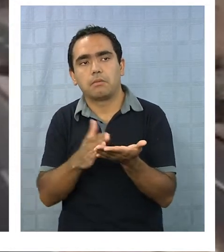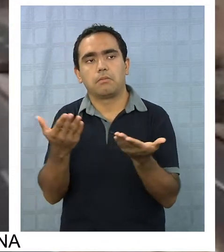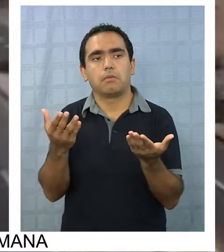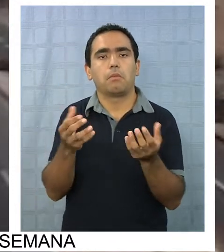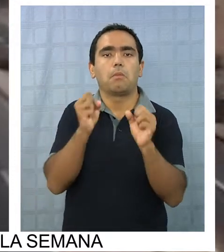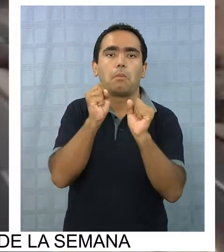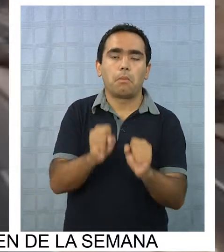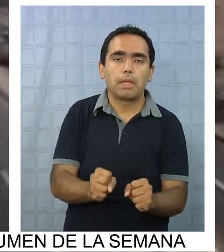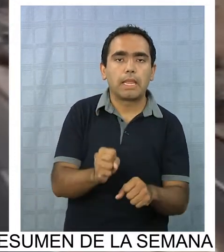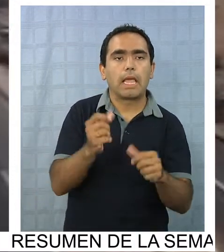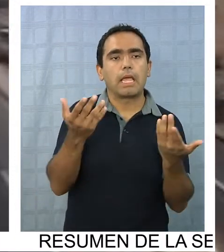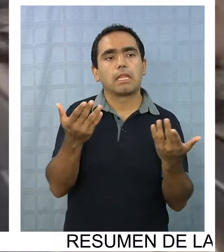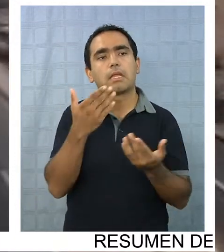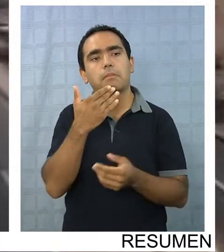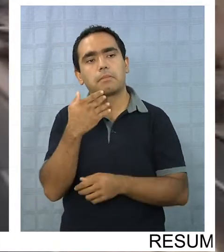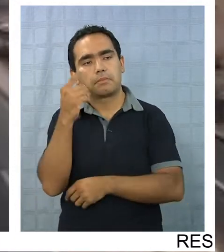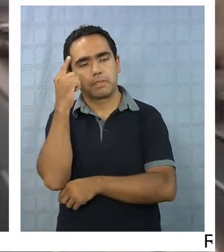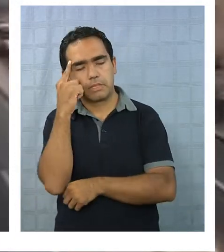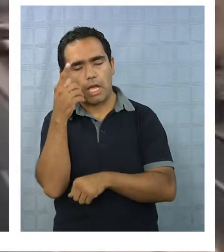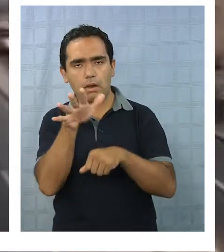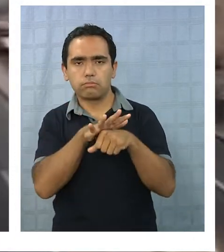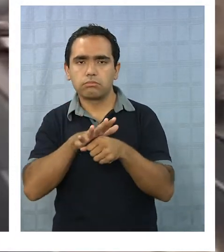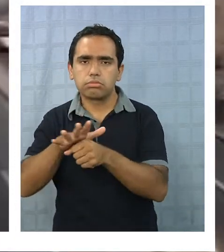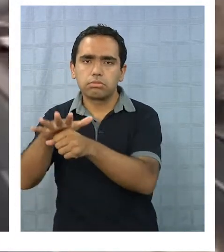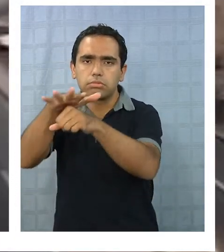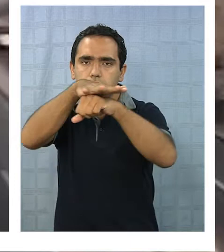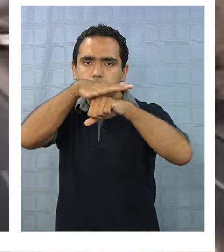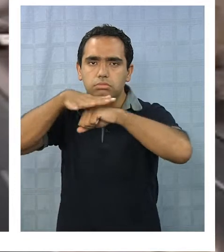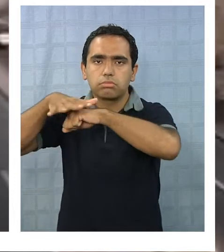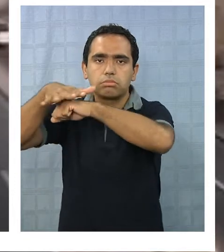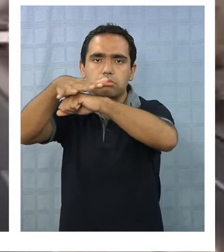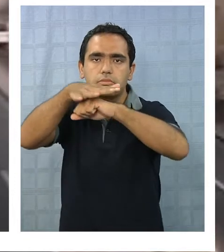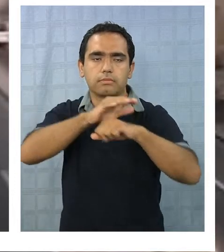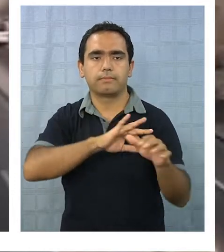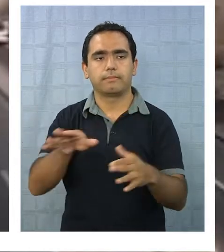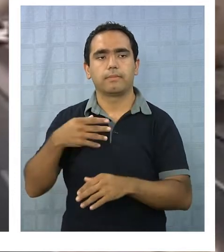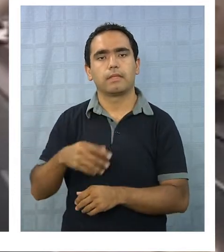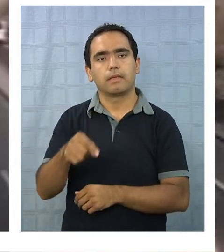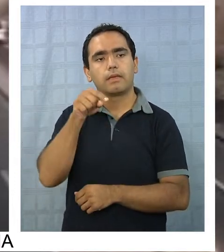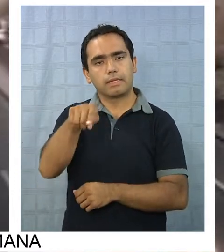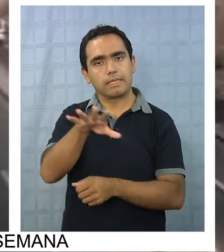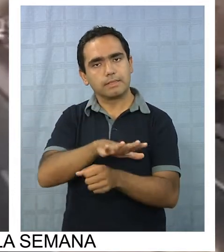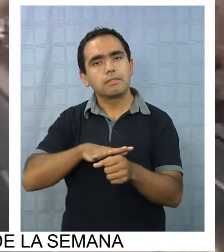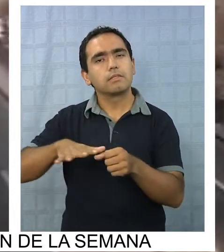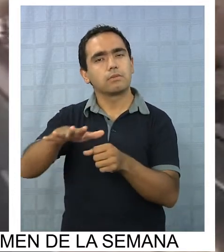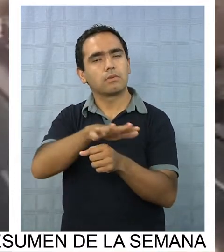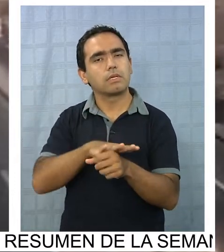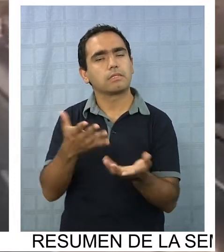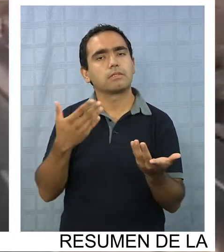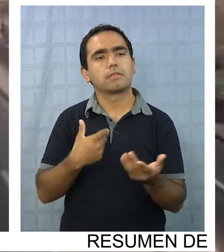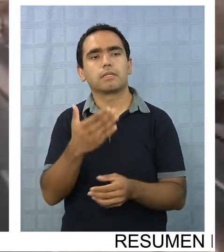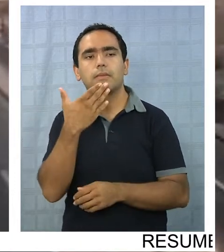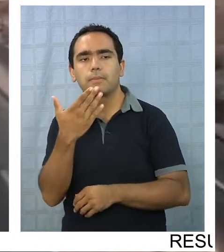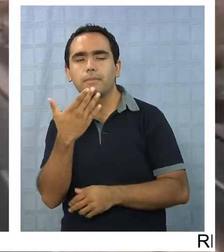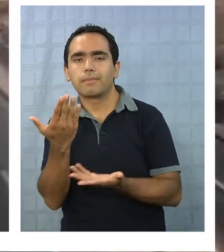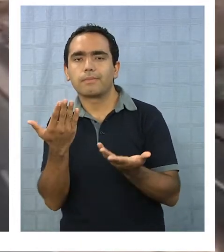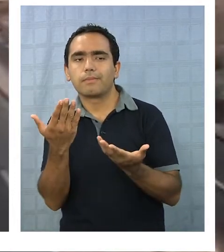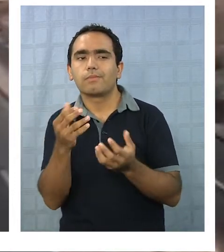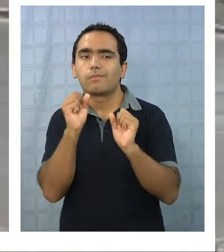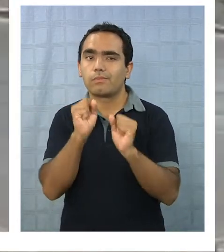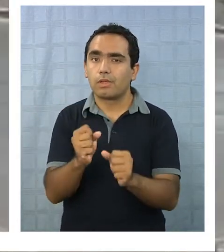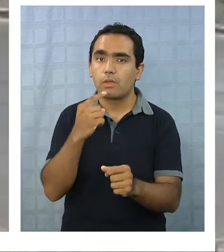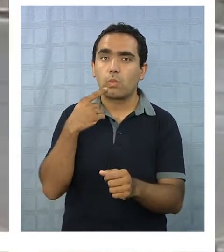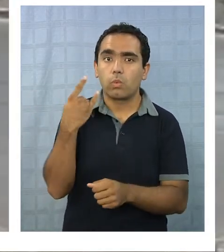dispositivos aéreos que en algún momento pudieran apoyarnos. Sobre este tipo de situaciones y ante la posibilidad de una